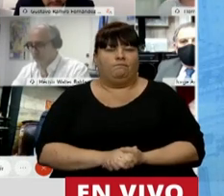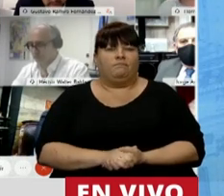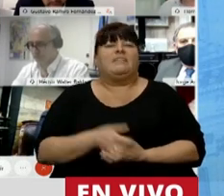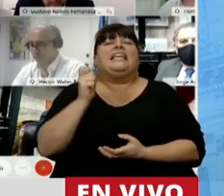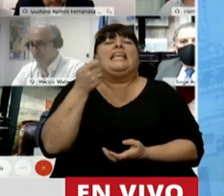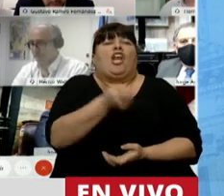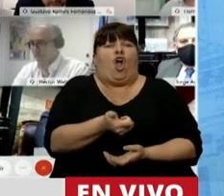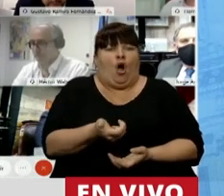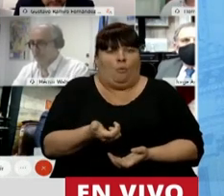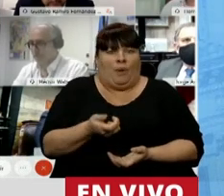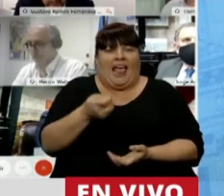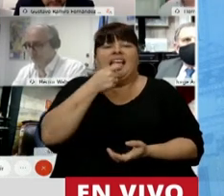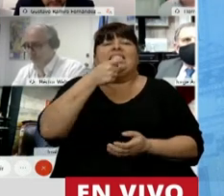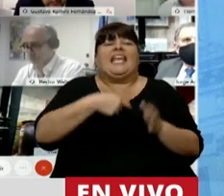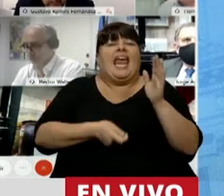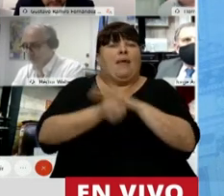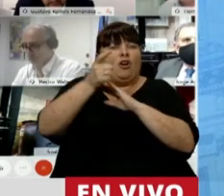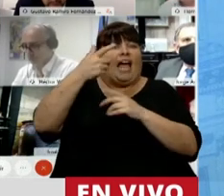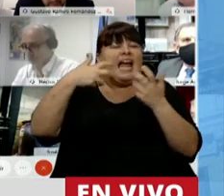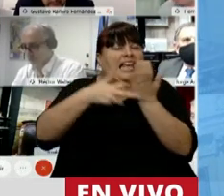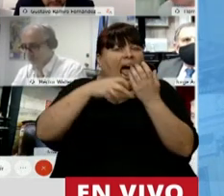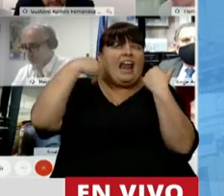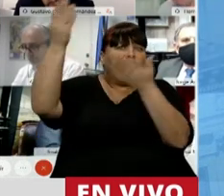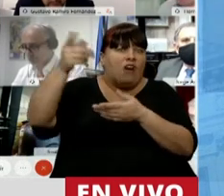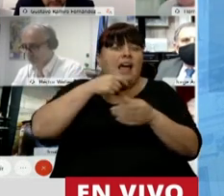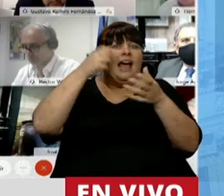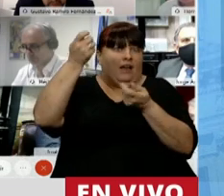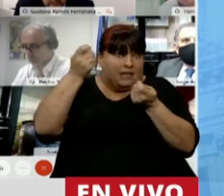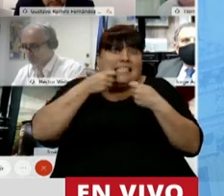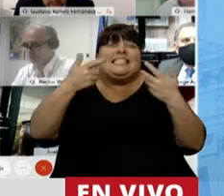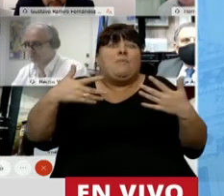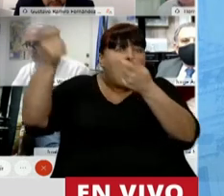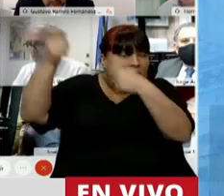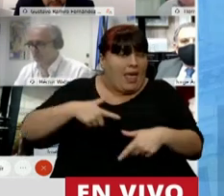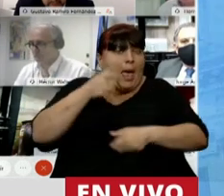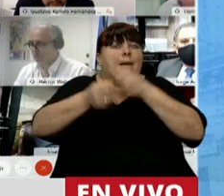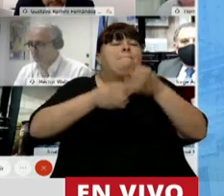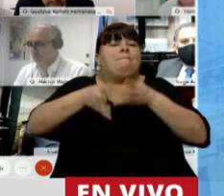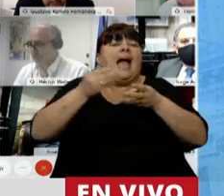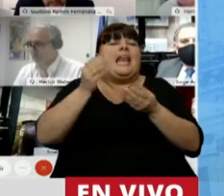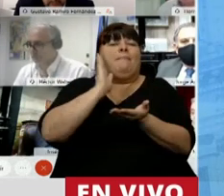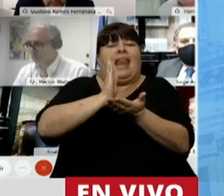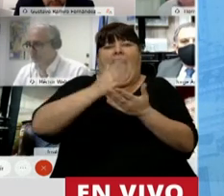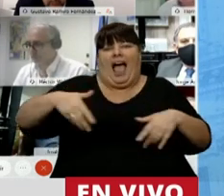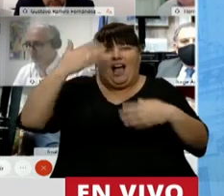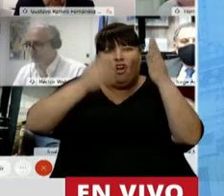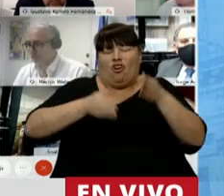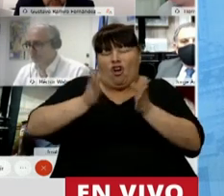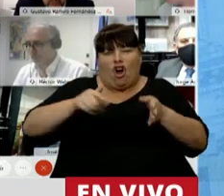¿Quién va a comprar? Si quieren exportar más carne, poner un frigorífico, importar, si pueden, máquinas para trozar en la Argentina.